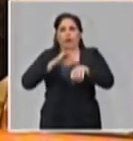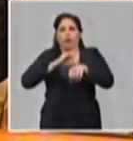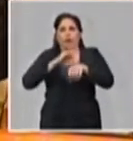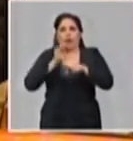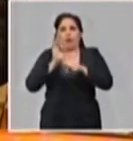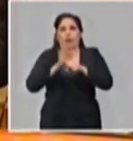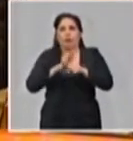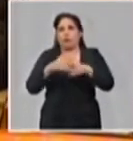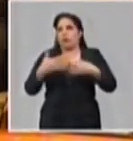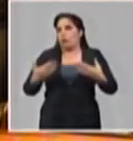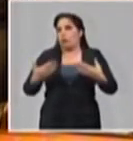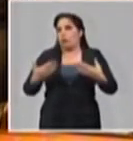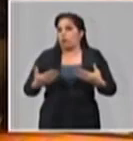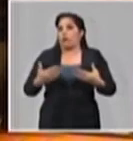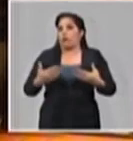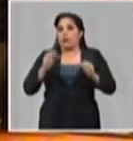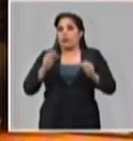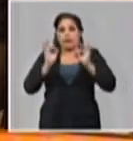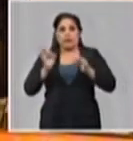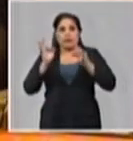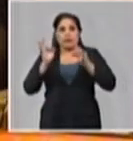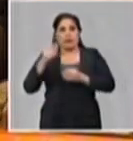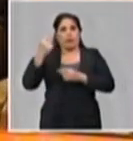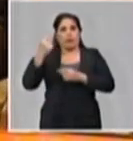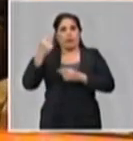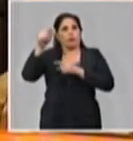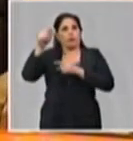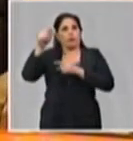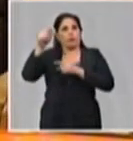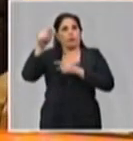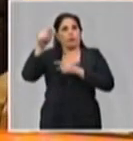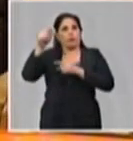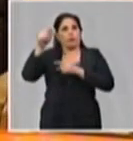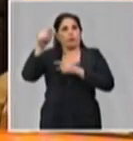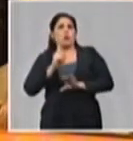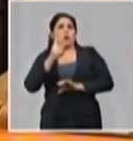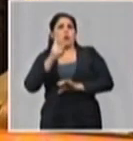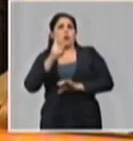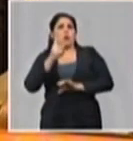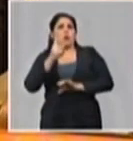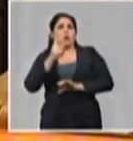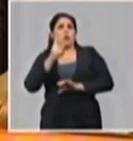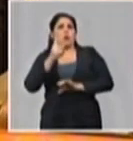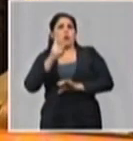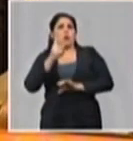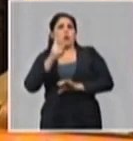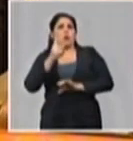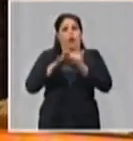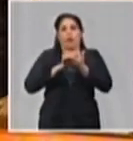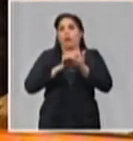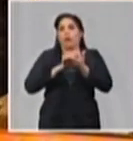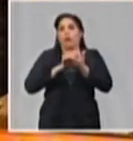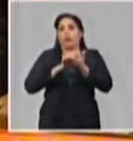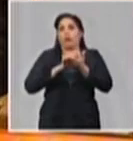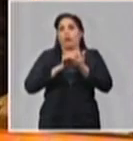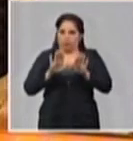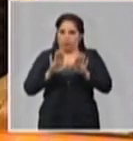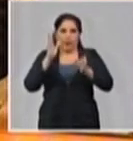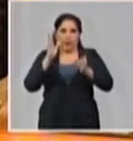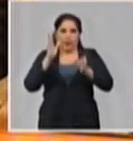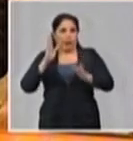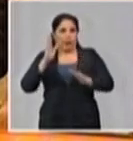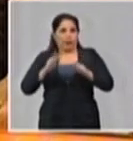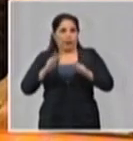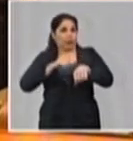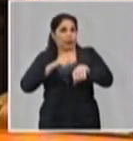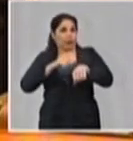porque no siempre estar en contacto con una persona, alguien puede decir, bueno, yo estoy en contacto y no me enfermezco. No, no, el periodo de incubación, que es